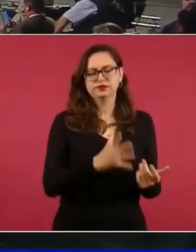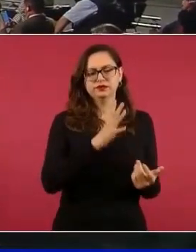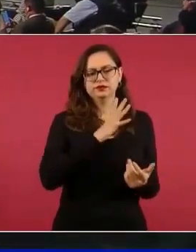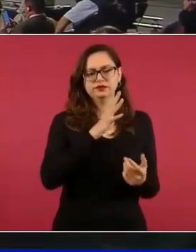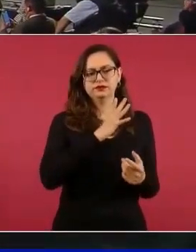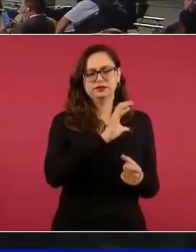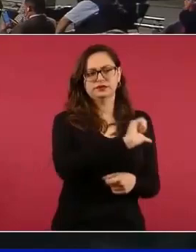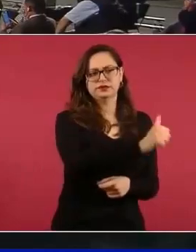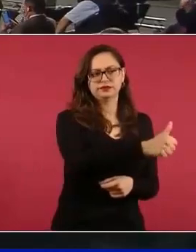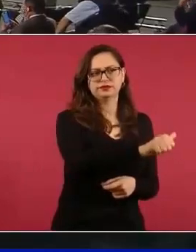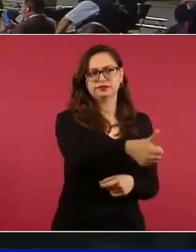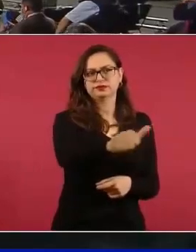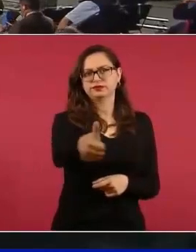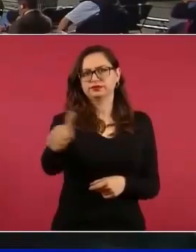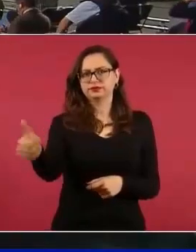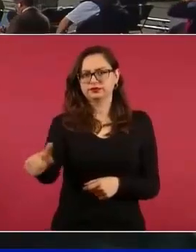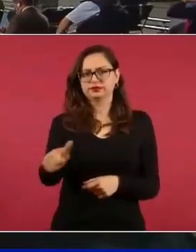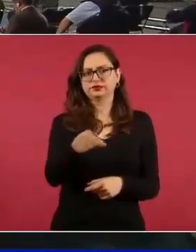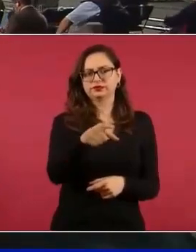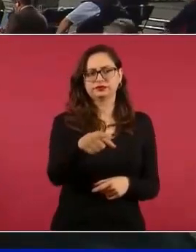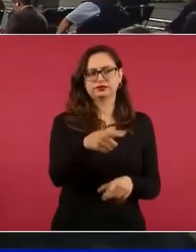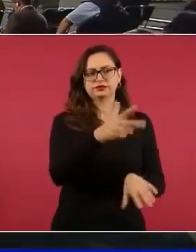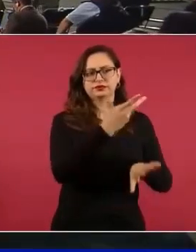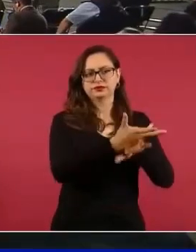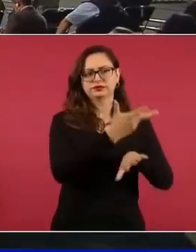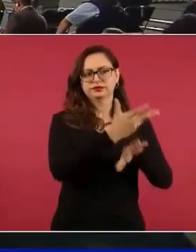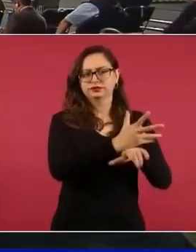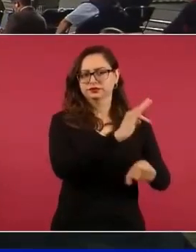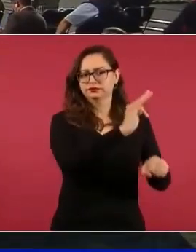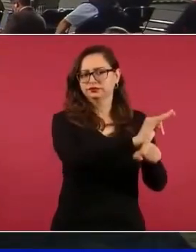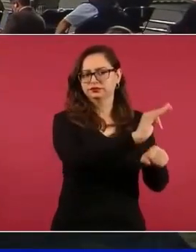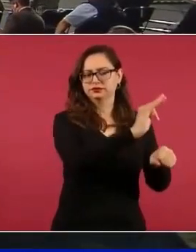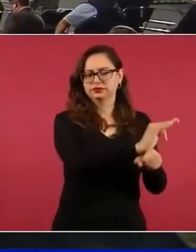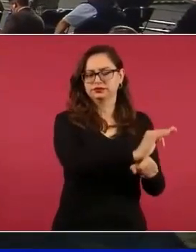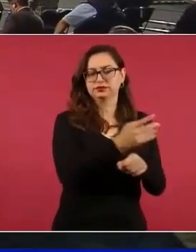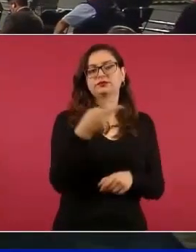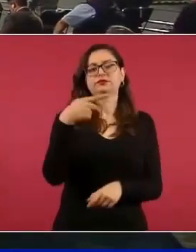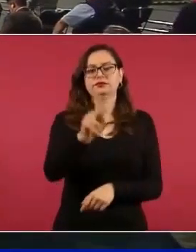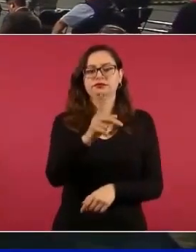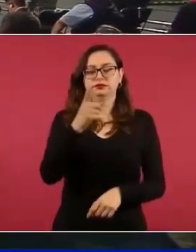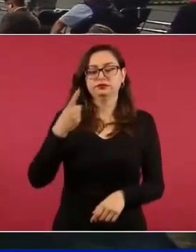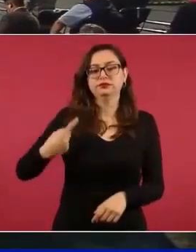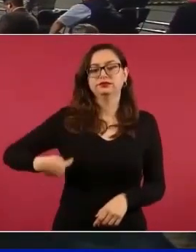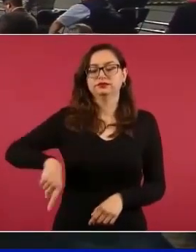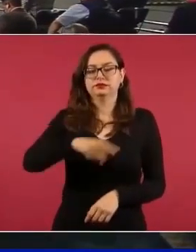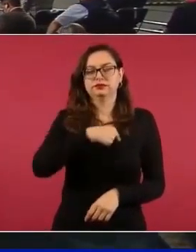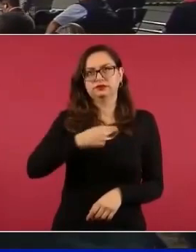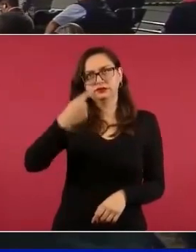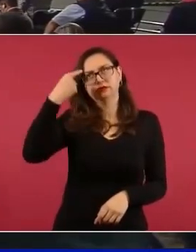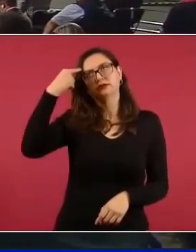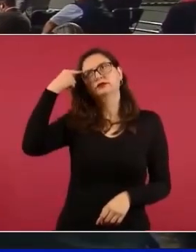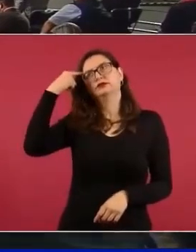pero también nosotros tenemos que actuar con criterio